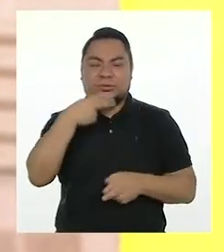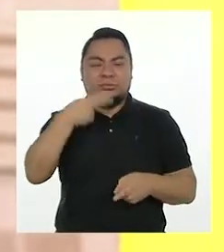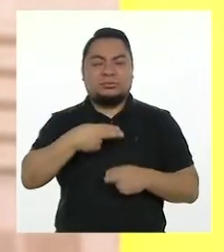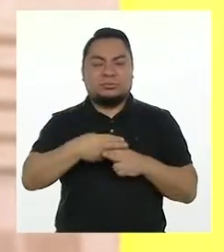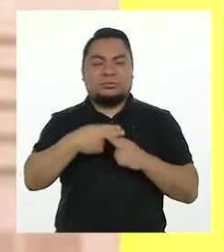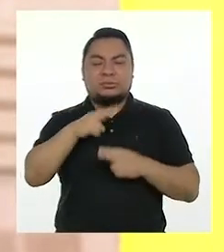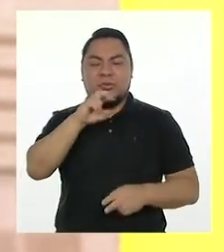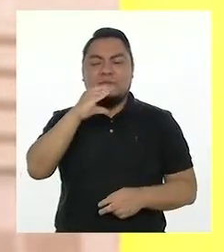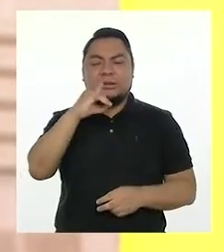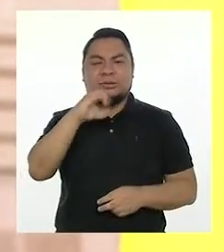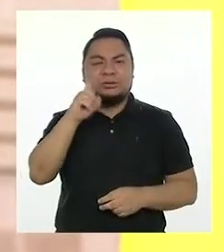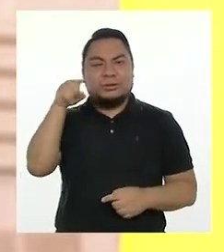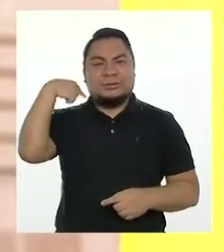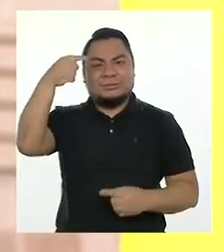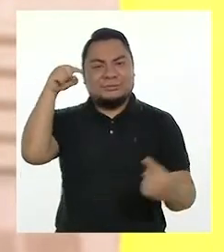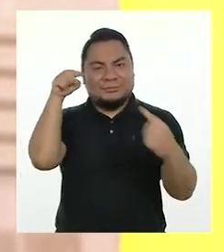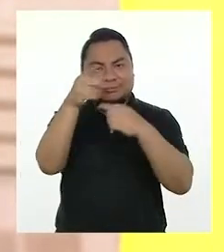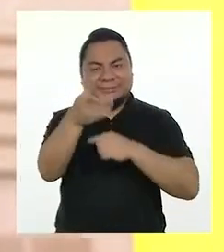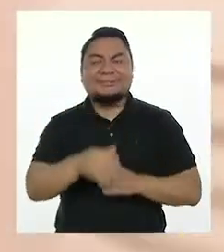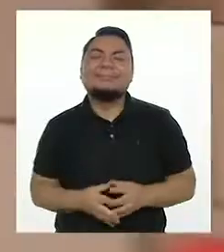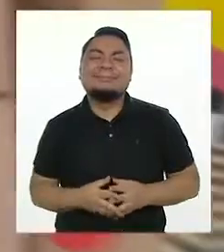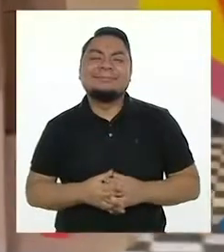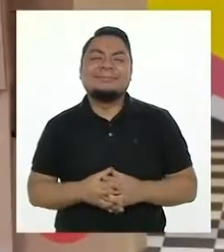soy Bocasio y hasta la próxima emisión.